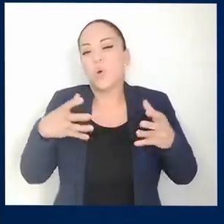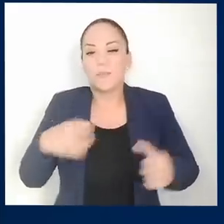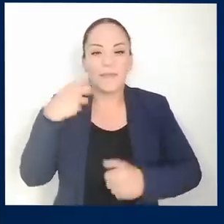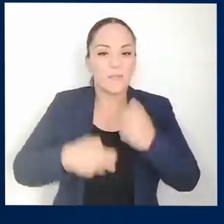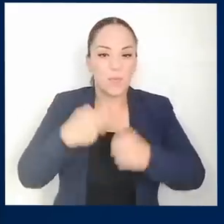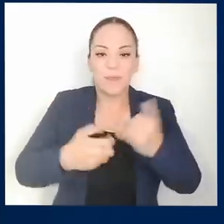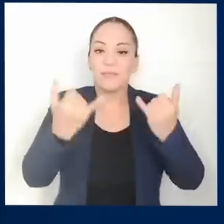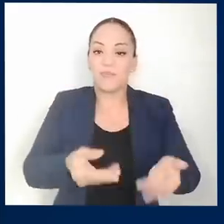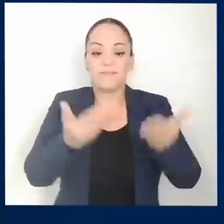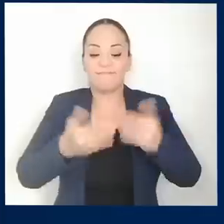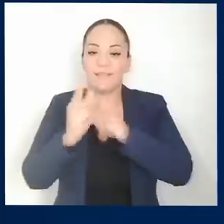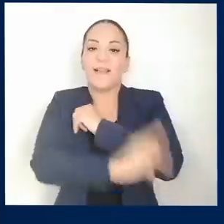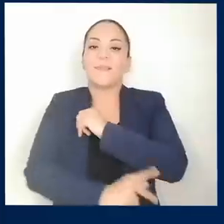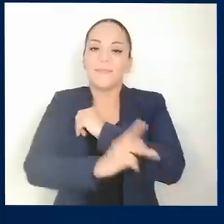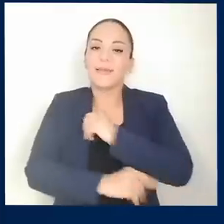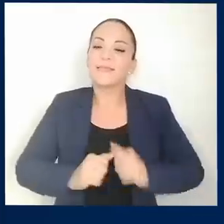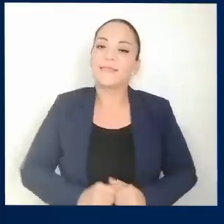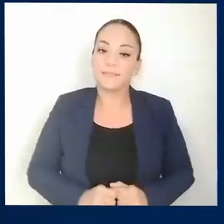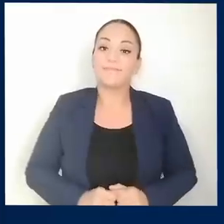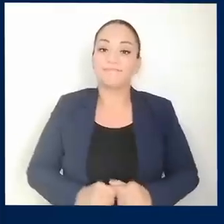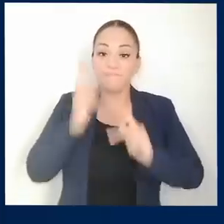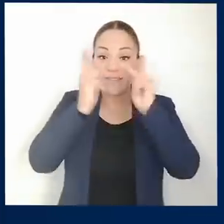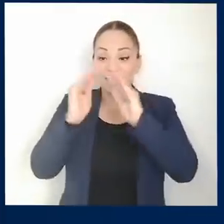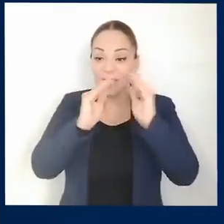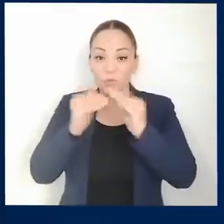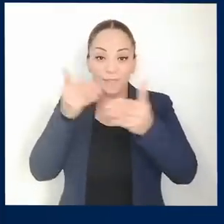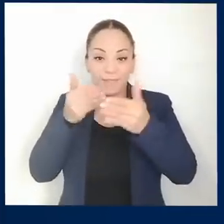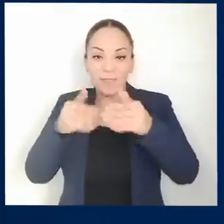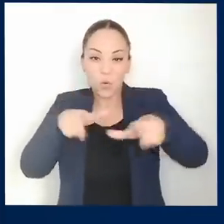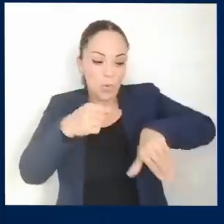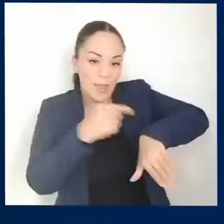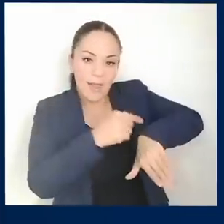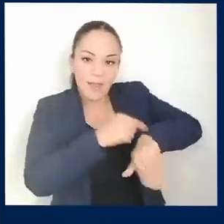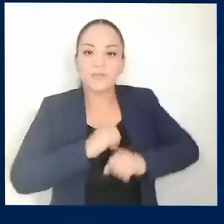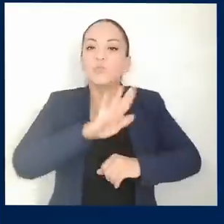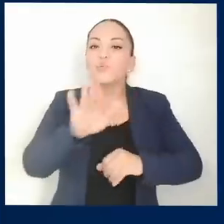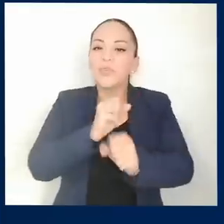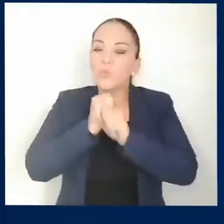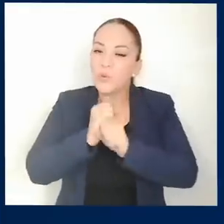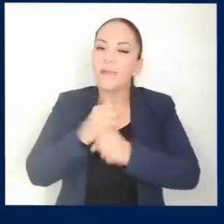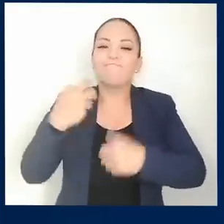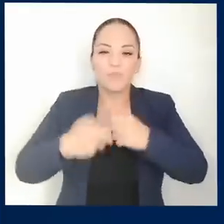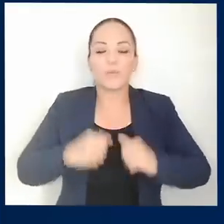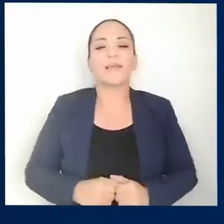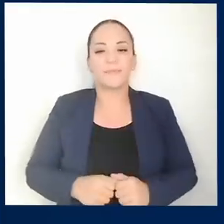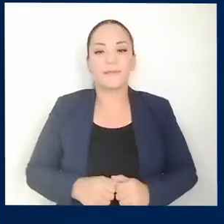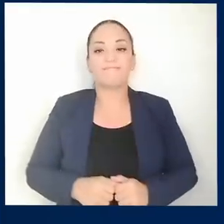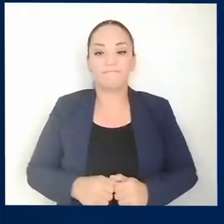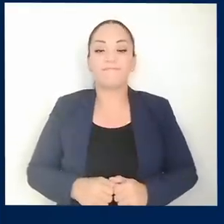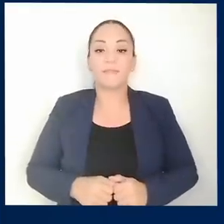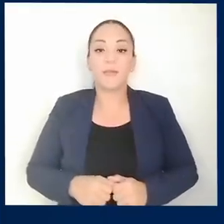para el país, para los vecinos de la zona, la seguridad de ellos, el de las propiedades y, por